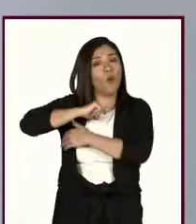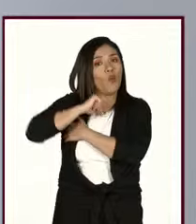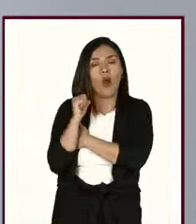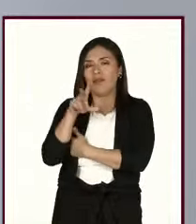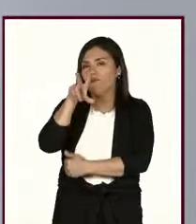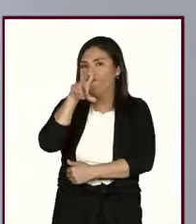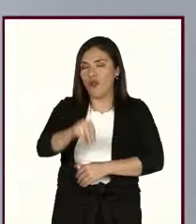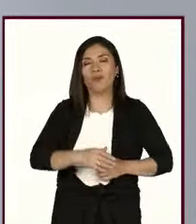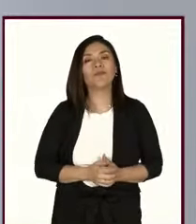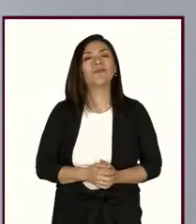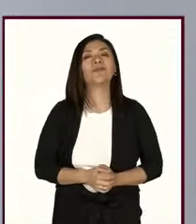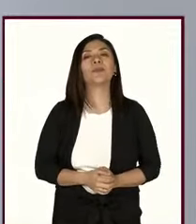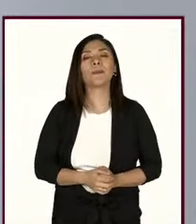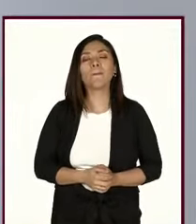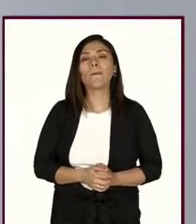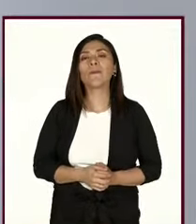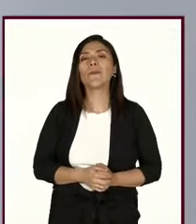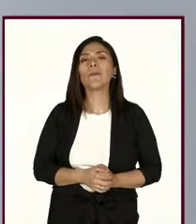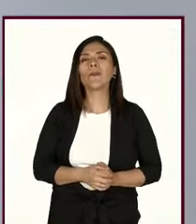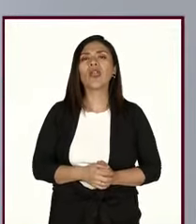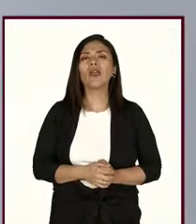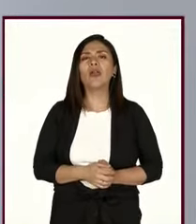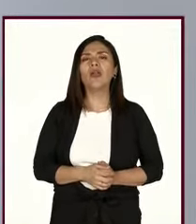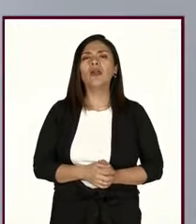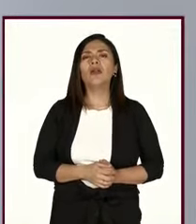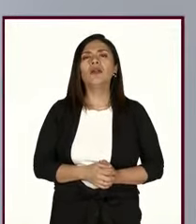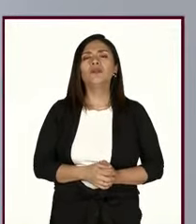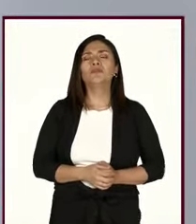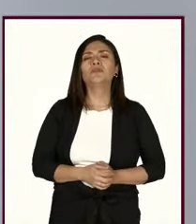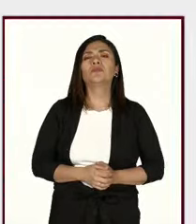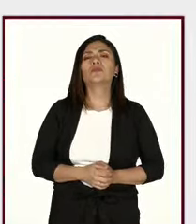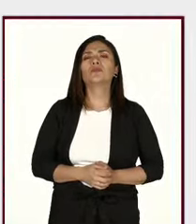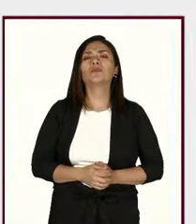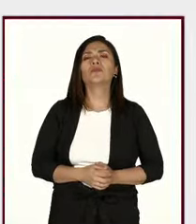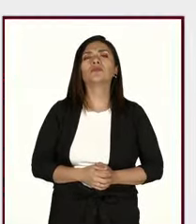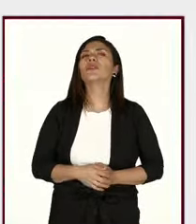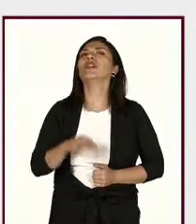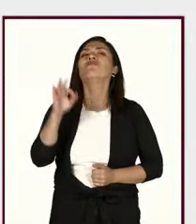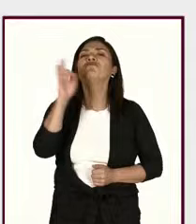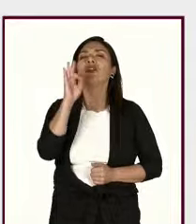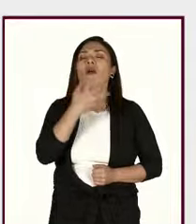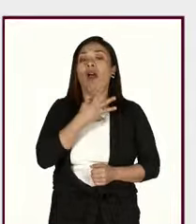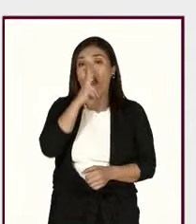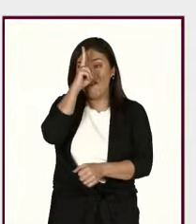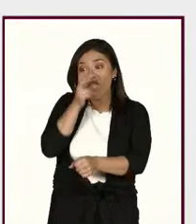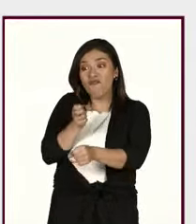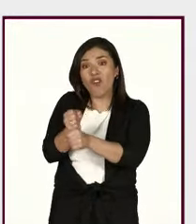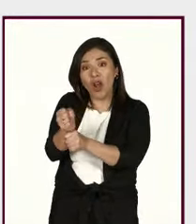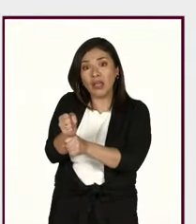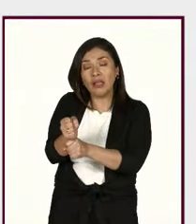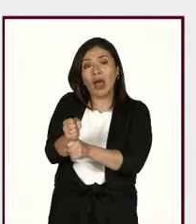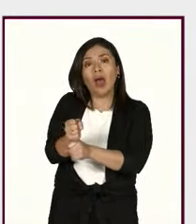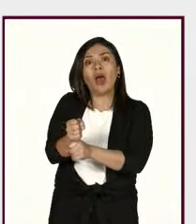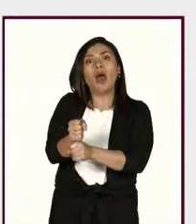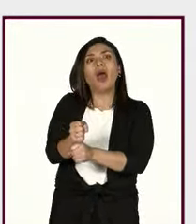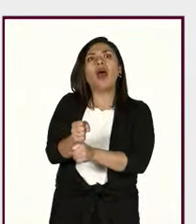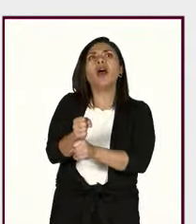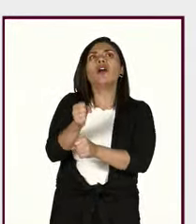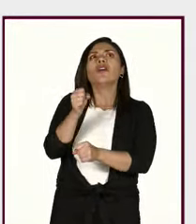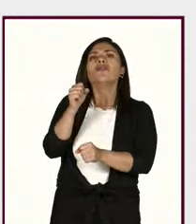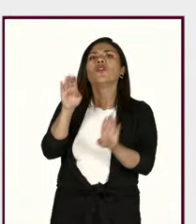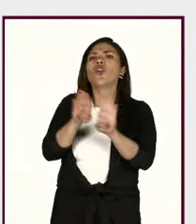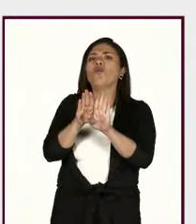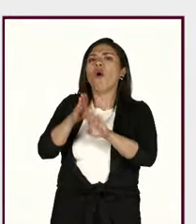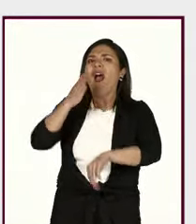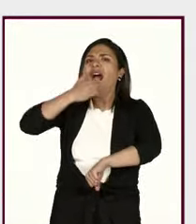contenidos sexuales acudir a la sanción social de las conductas violentas contra las mujeres es una forma de romper con